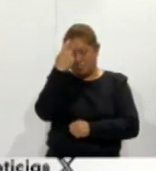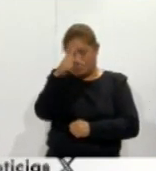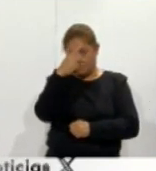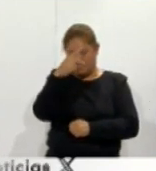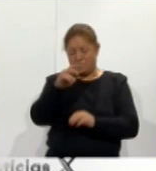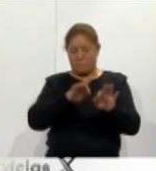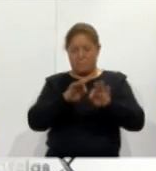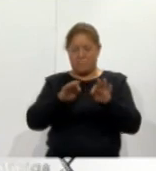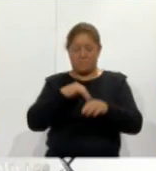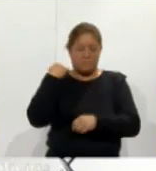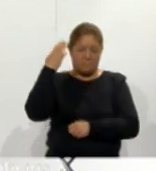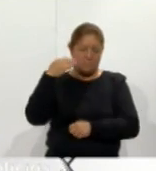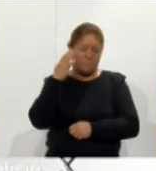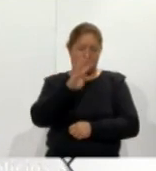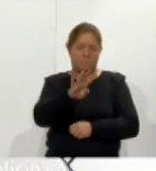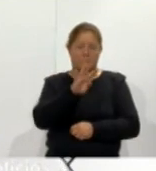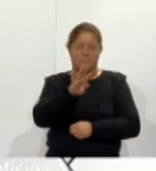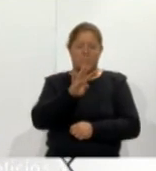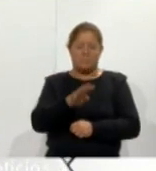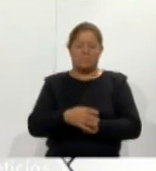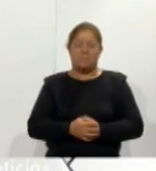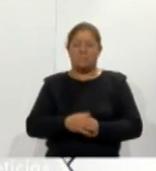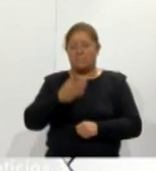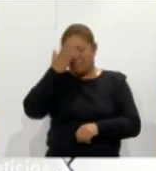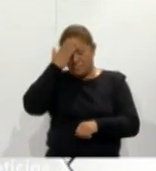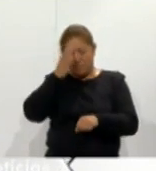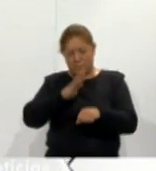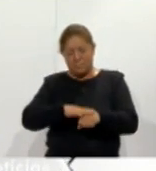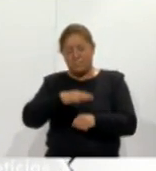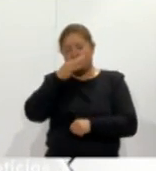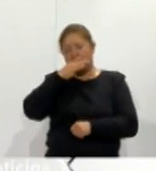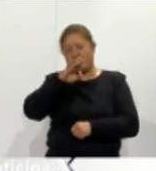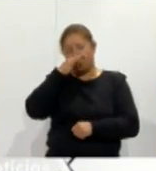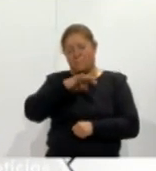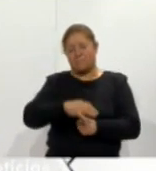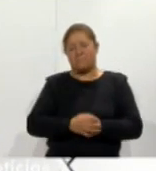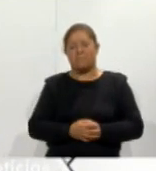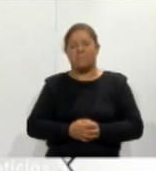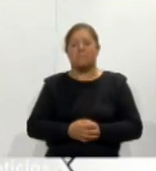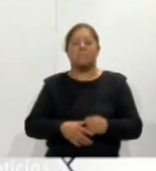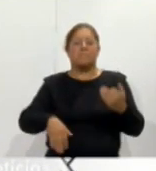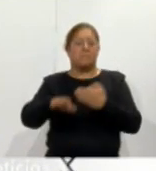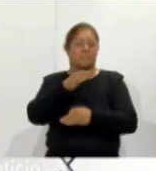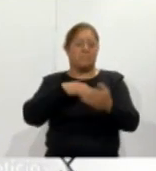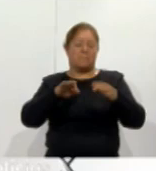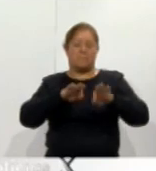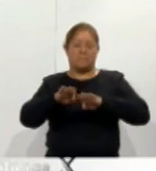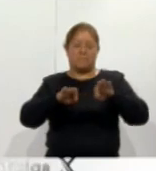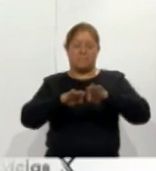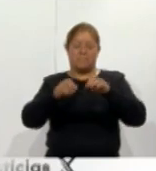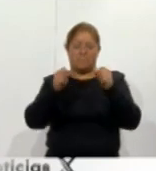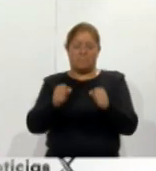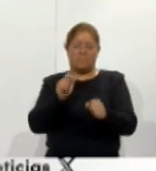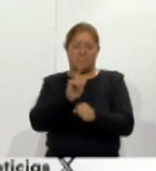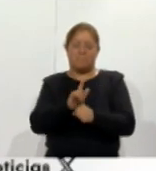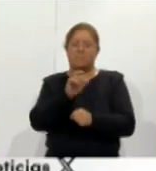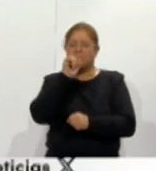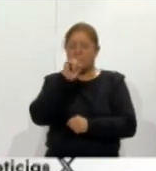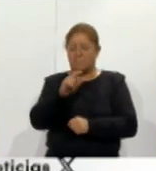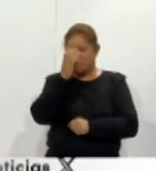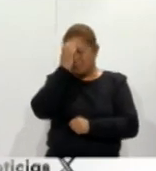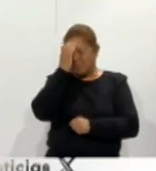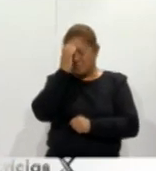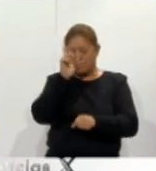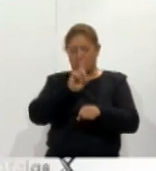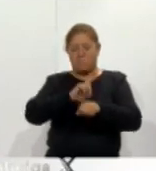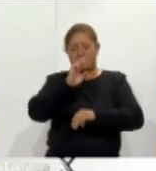cada 19 de marzo se conmemora se festeja a los y las trabajadoras sociales y también es conocido como el día mundial